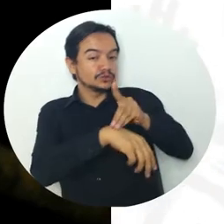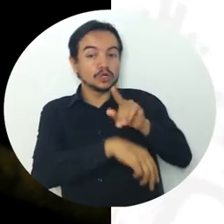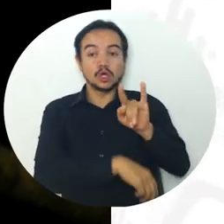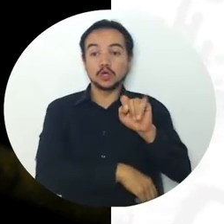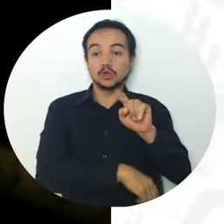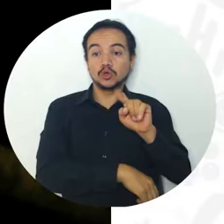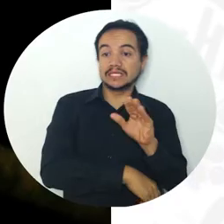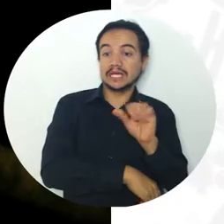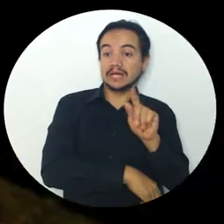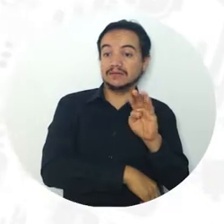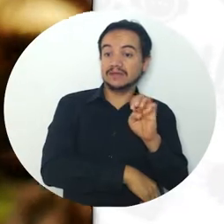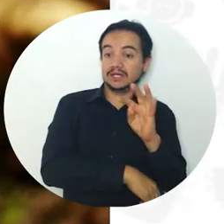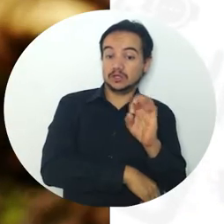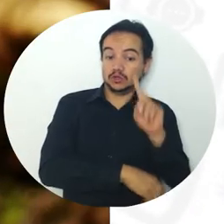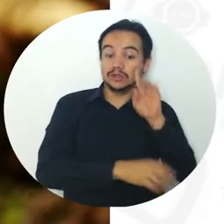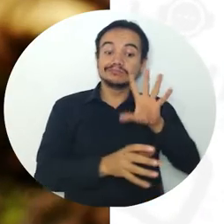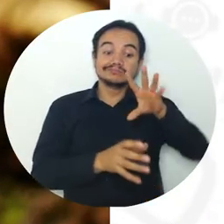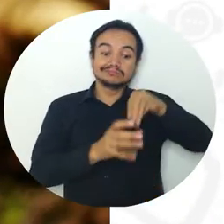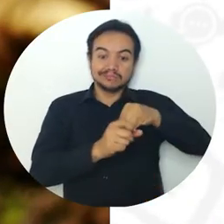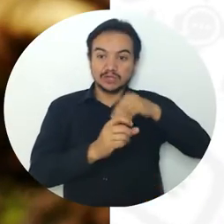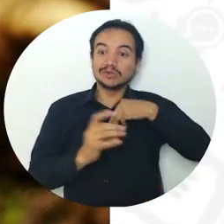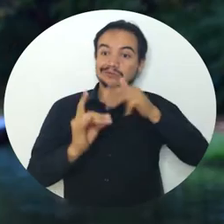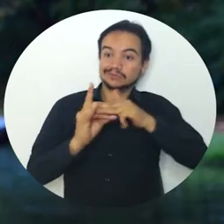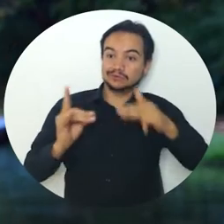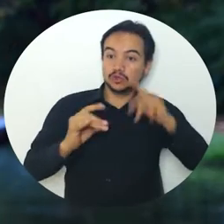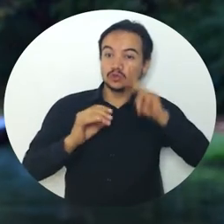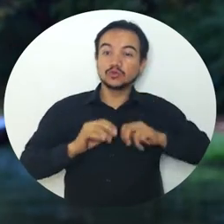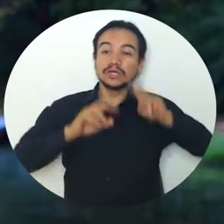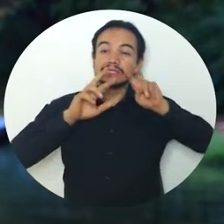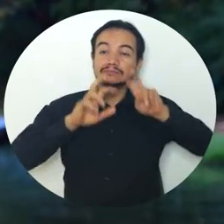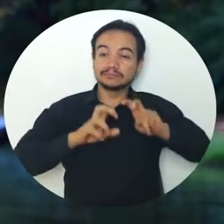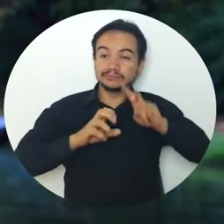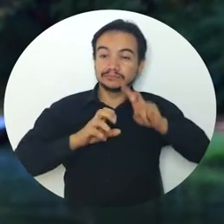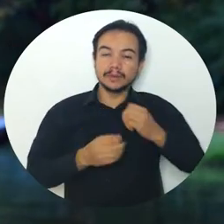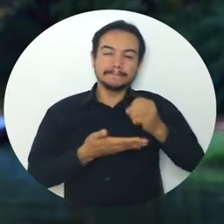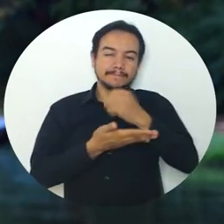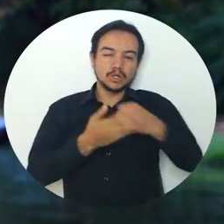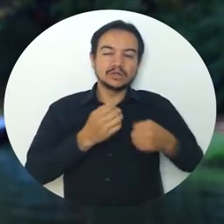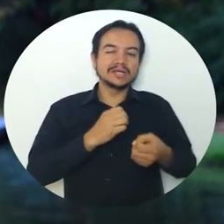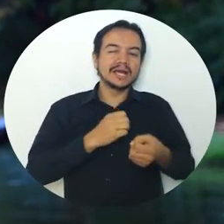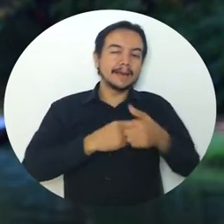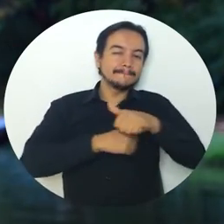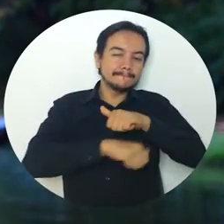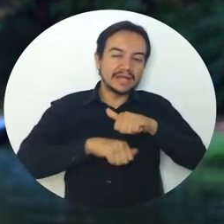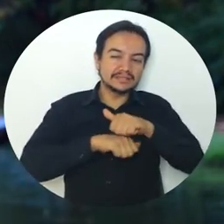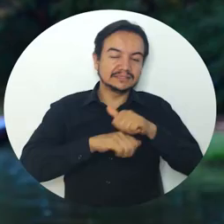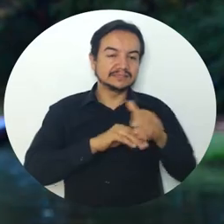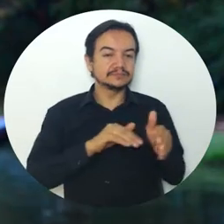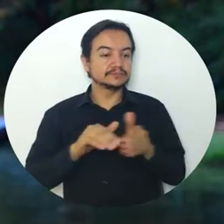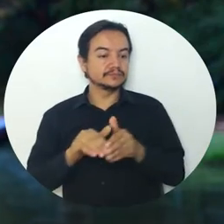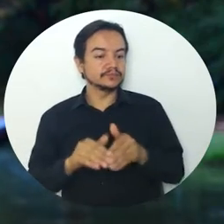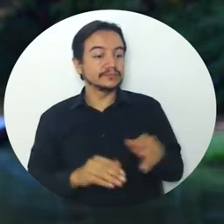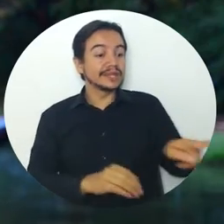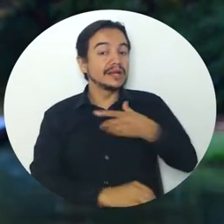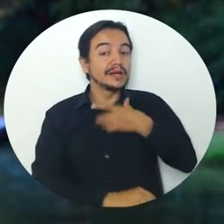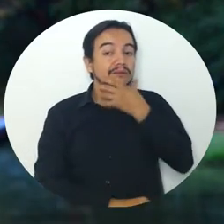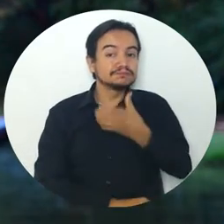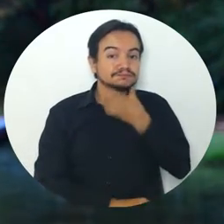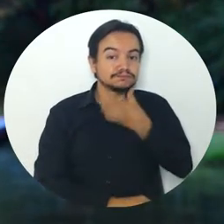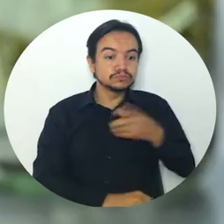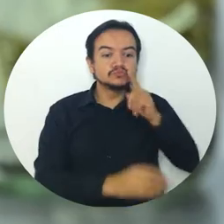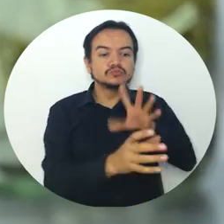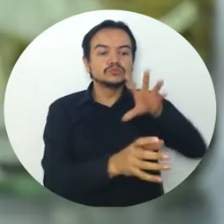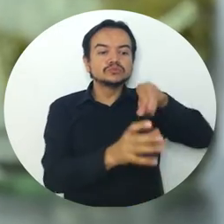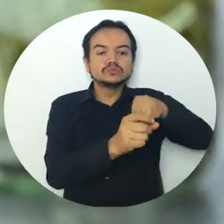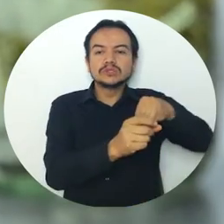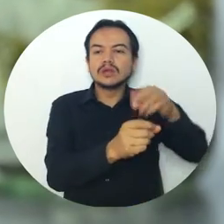docente e investigador de la Facultad de Ciencias Básicas. Estas ranas tienen unas grandes características porque son ranas de